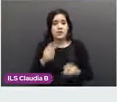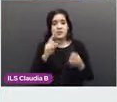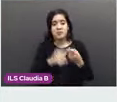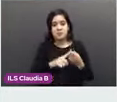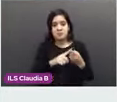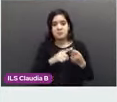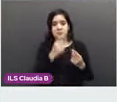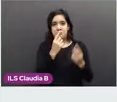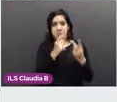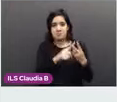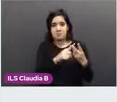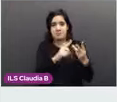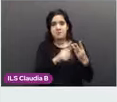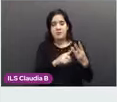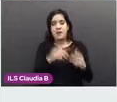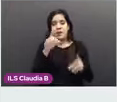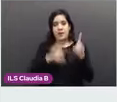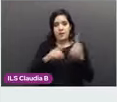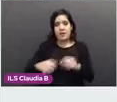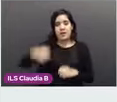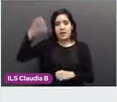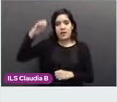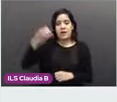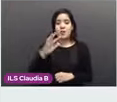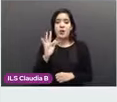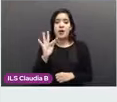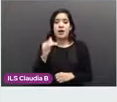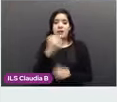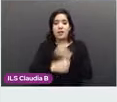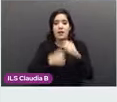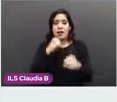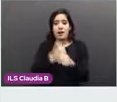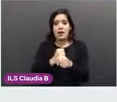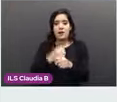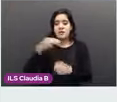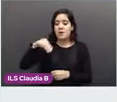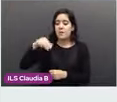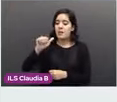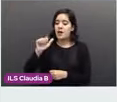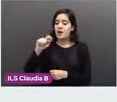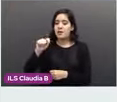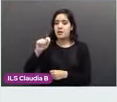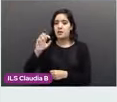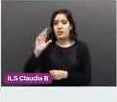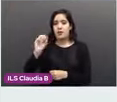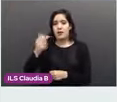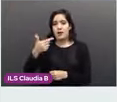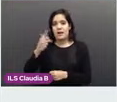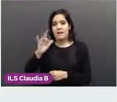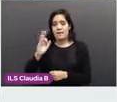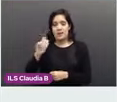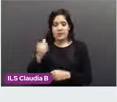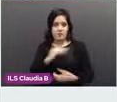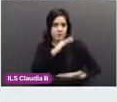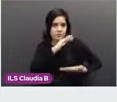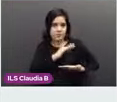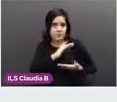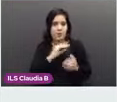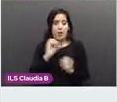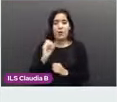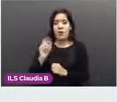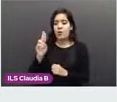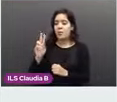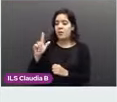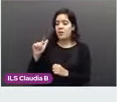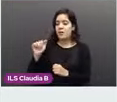en pacientes menores de 40 años o si sale alterada la mastografía, también nos podemos hacer uso del